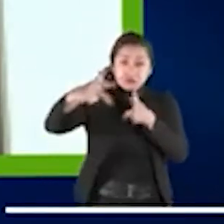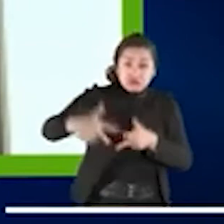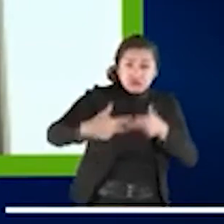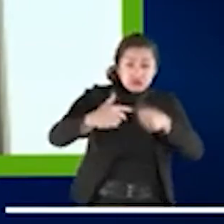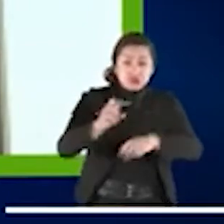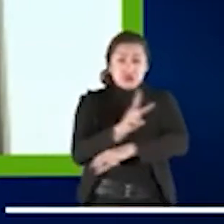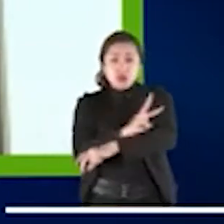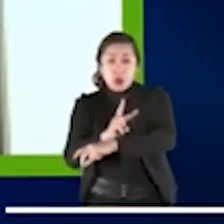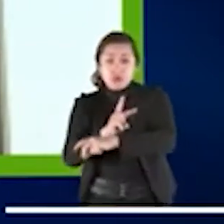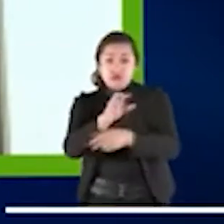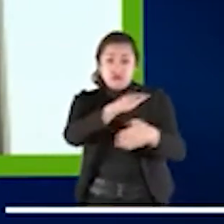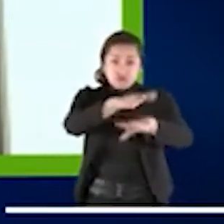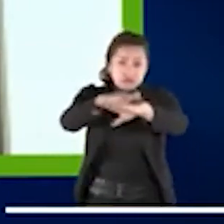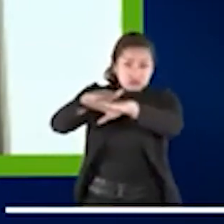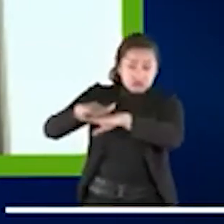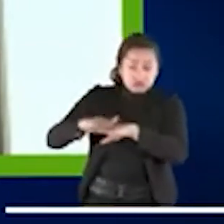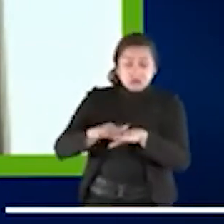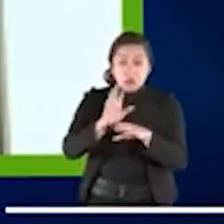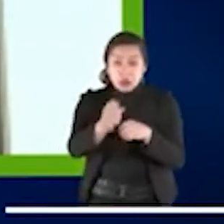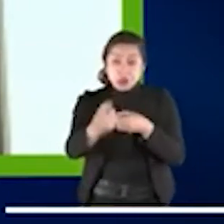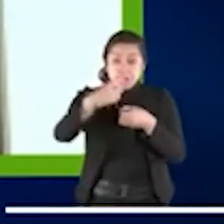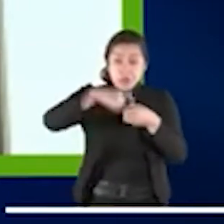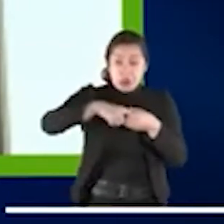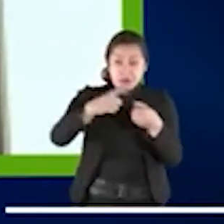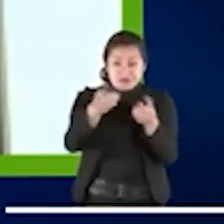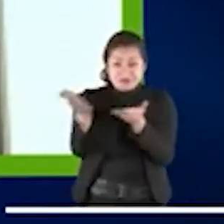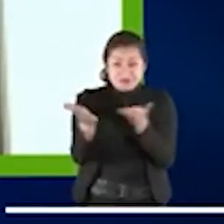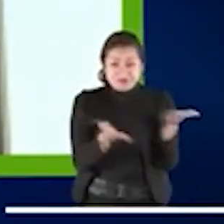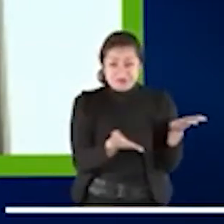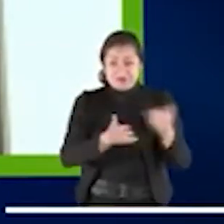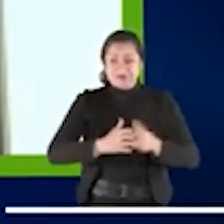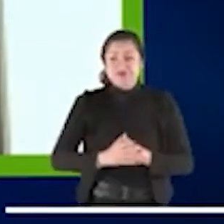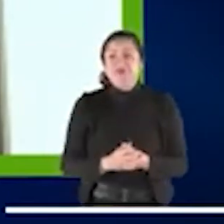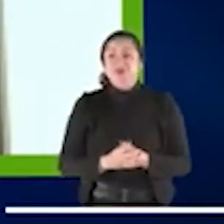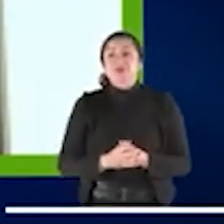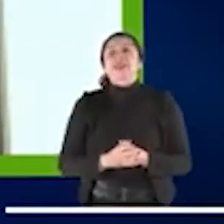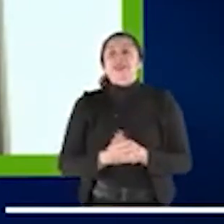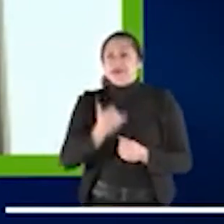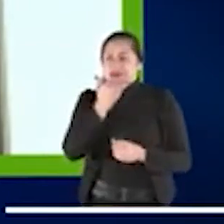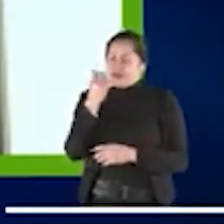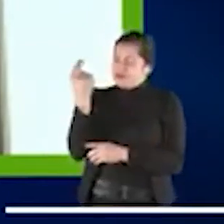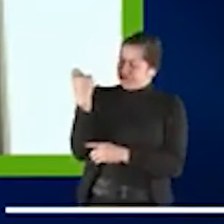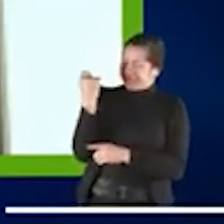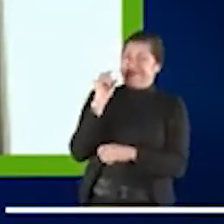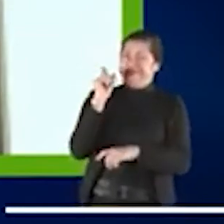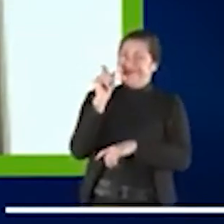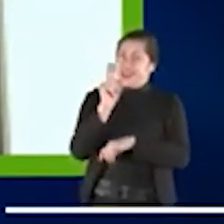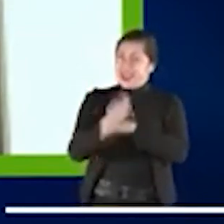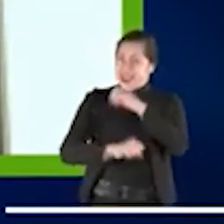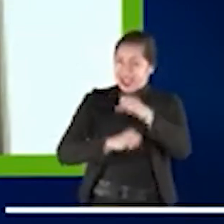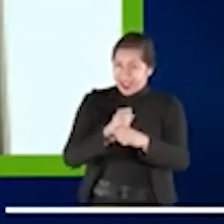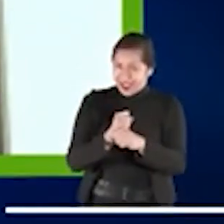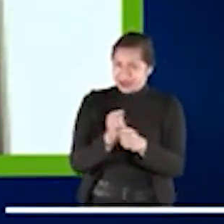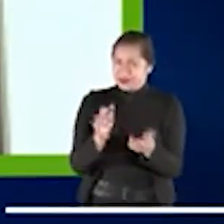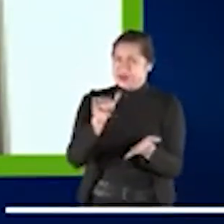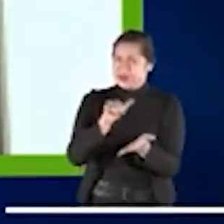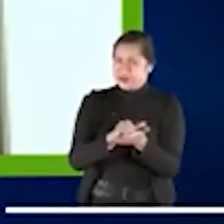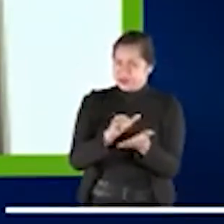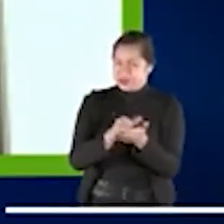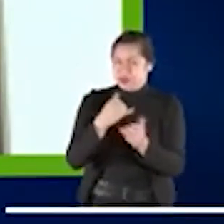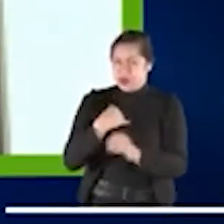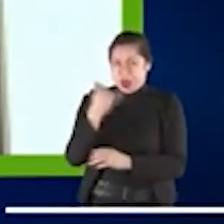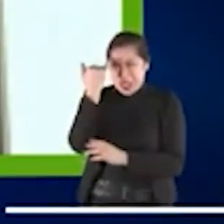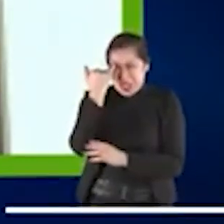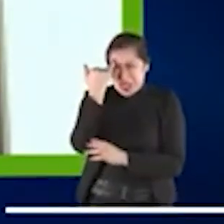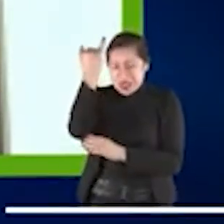simplemente apuntaros también. Hace unos años también creamos el European Restorative Justice Policy